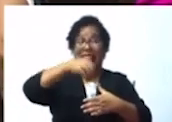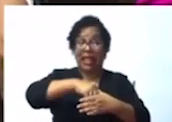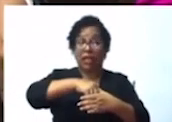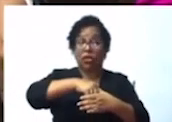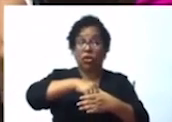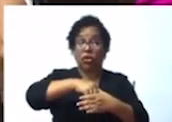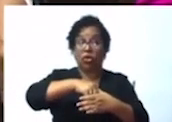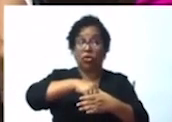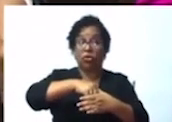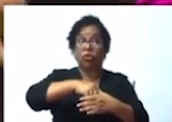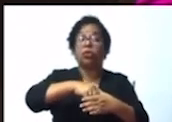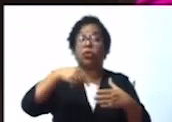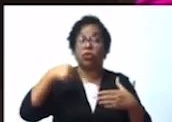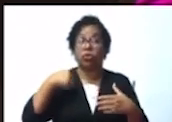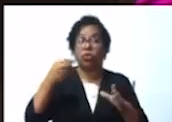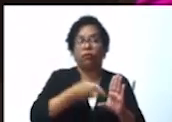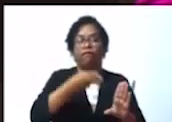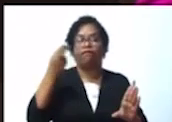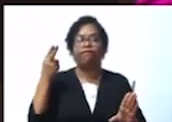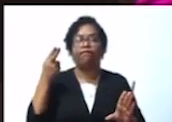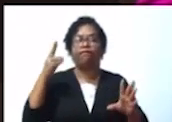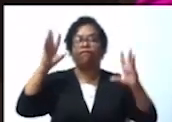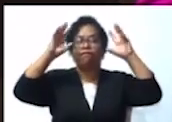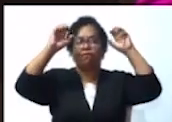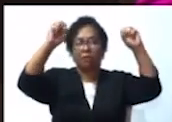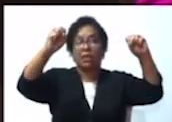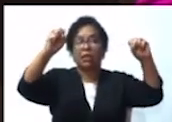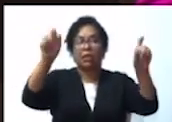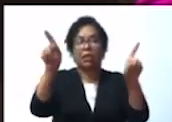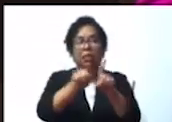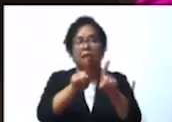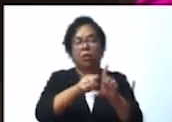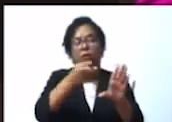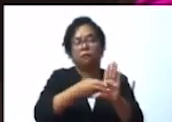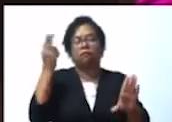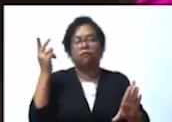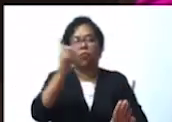diputado. ¿De acuerdo? Porque yo no uso esos métodos. ¿Estamos de acuerdo?